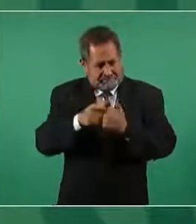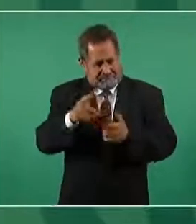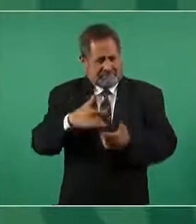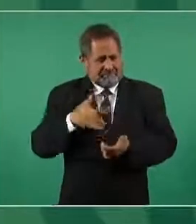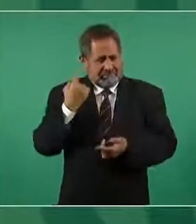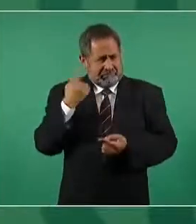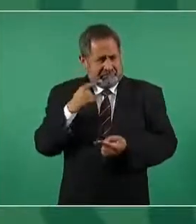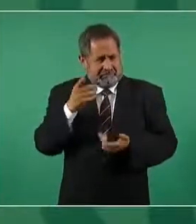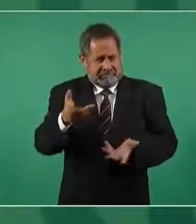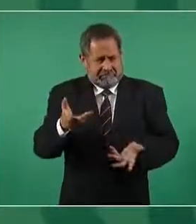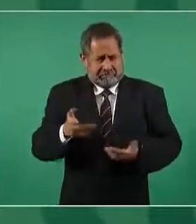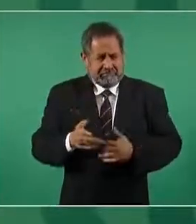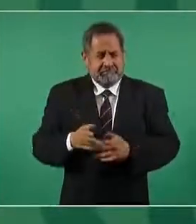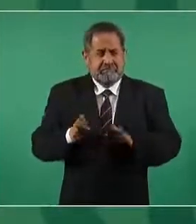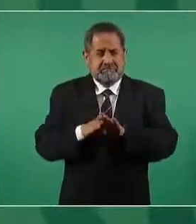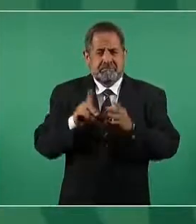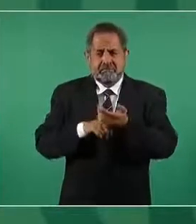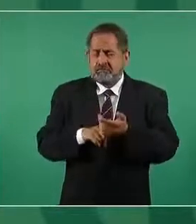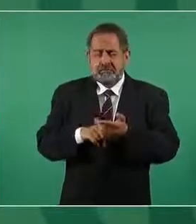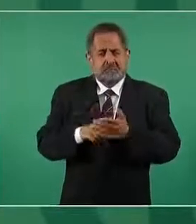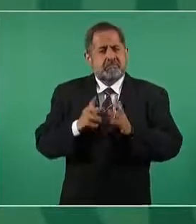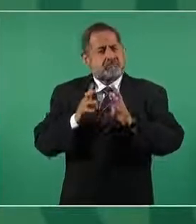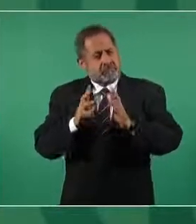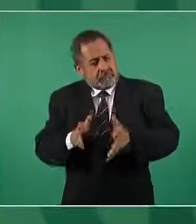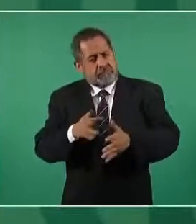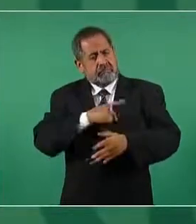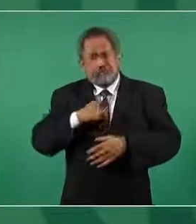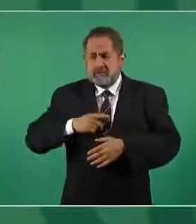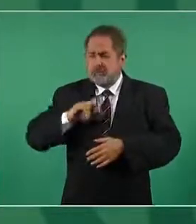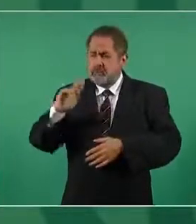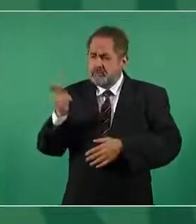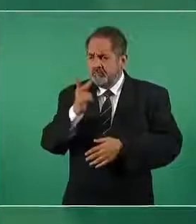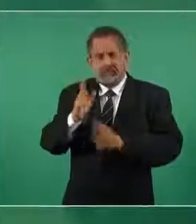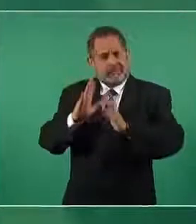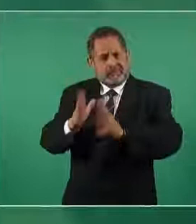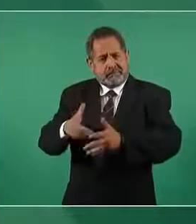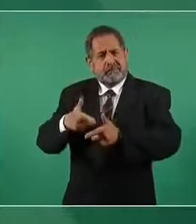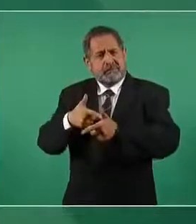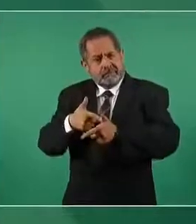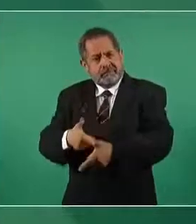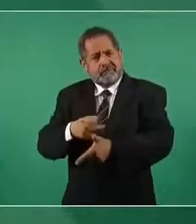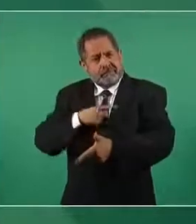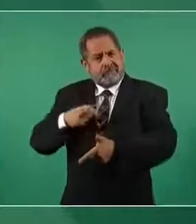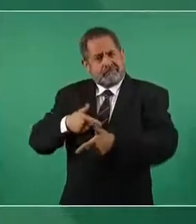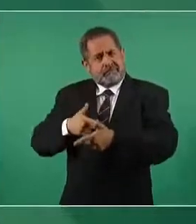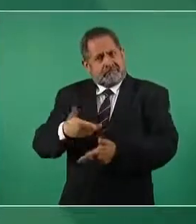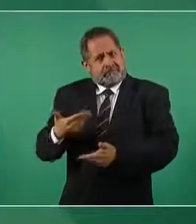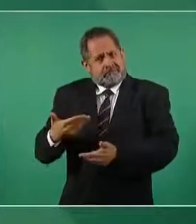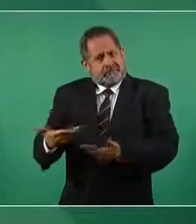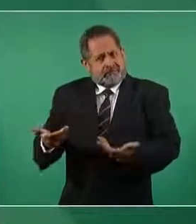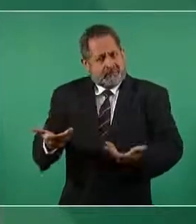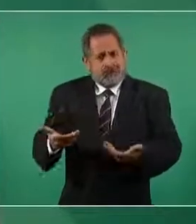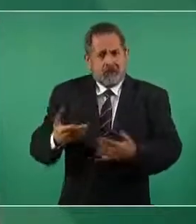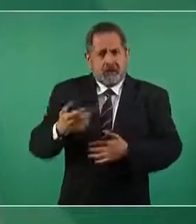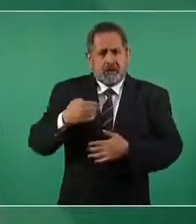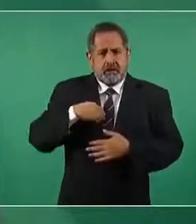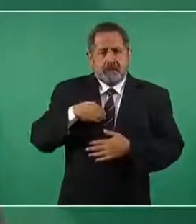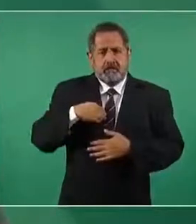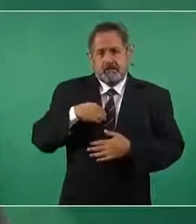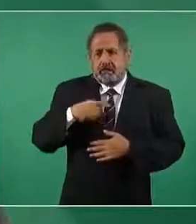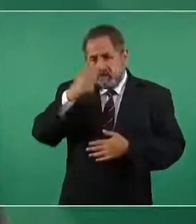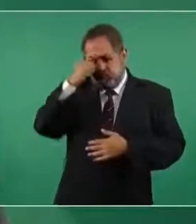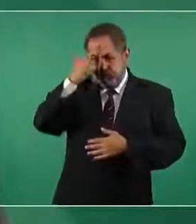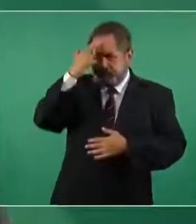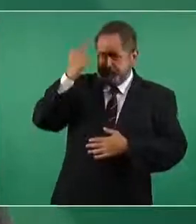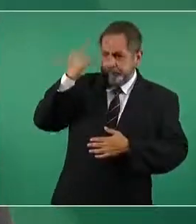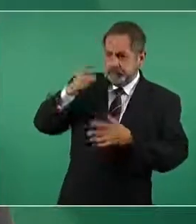la esencia del espíritu lo que dio lugar a la